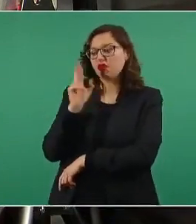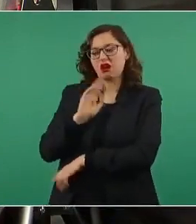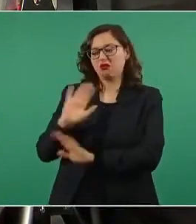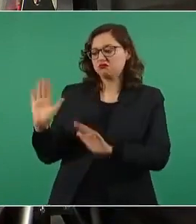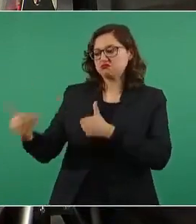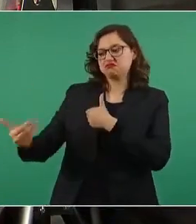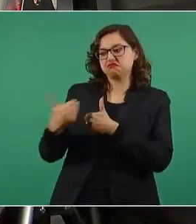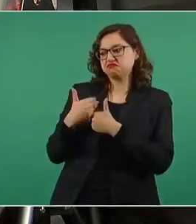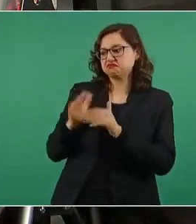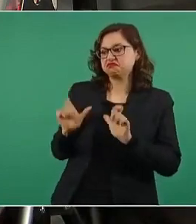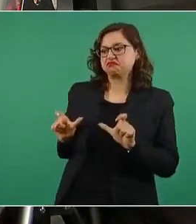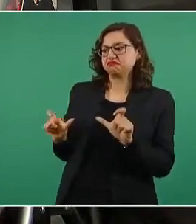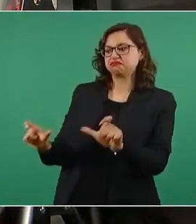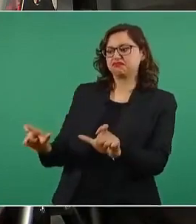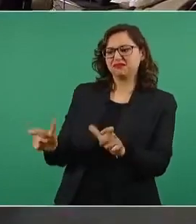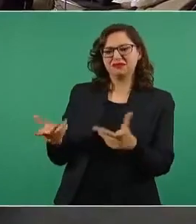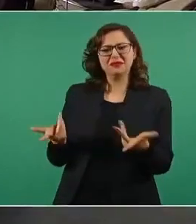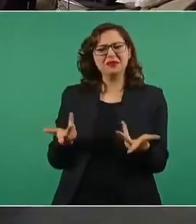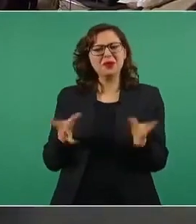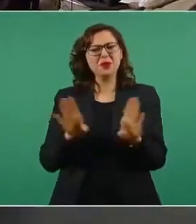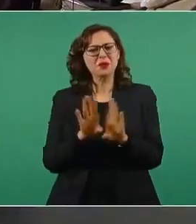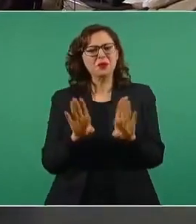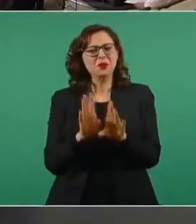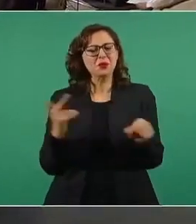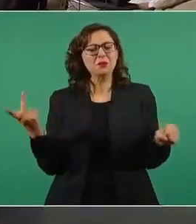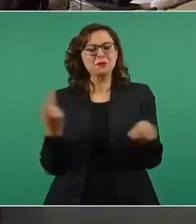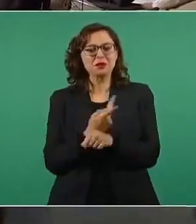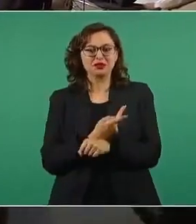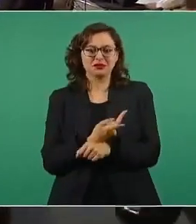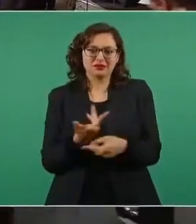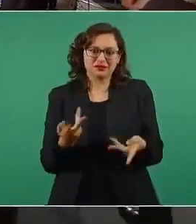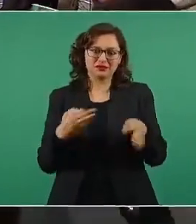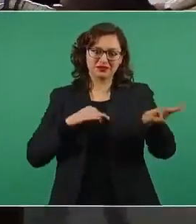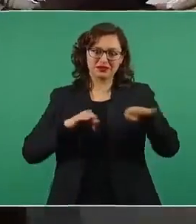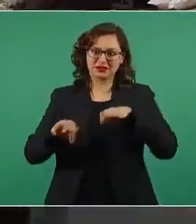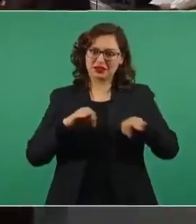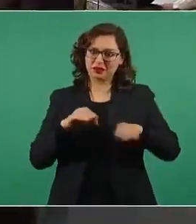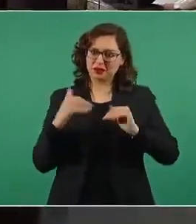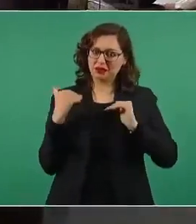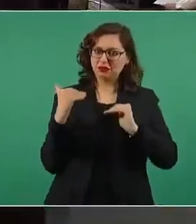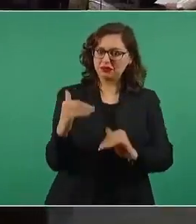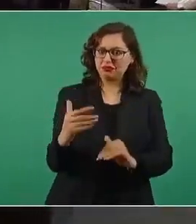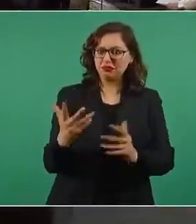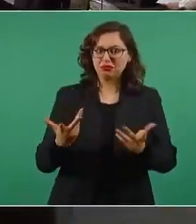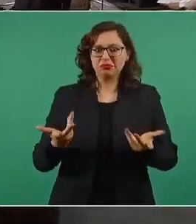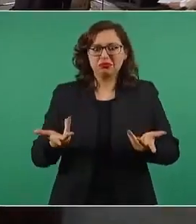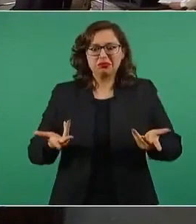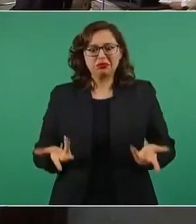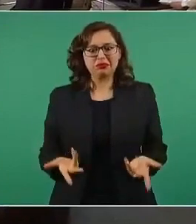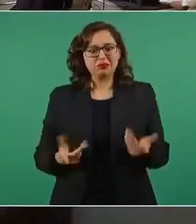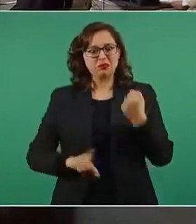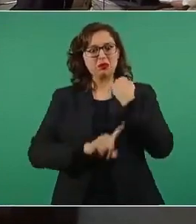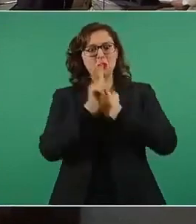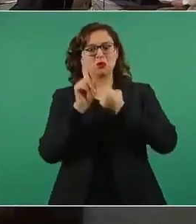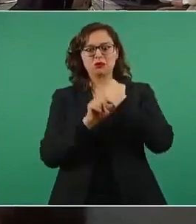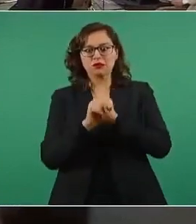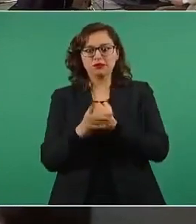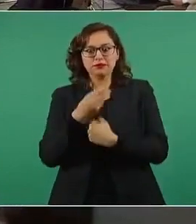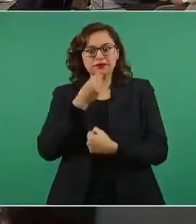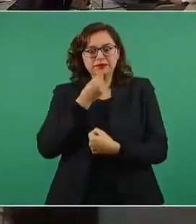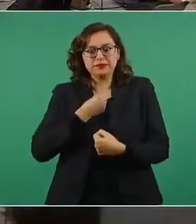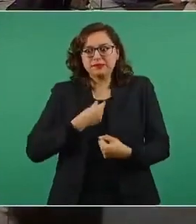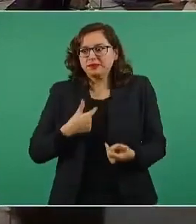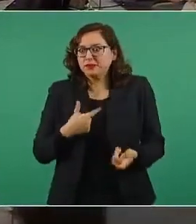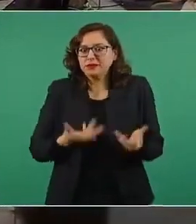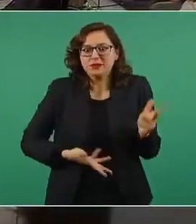limita las posibilidades de trabajo y qué va a pasar con estas personas que tienen de pronto que movilizarse a